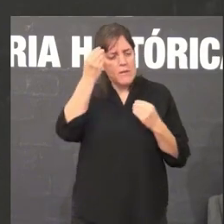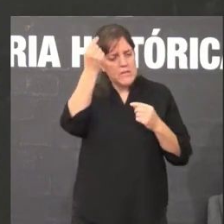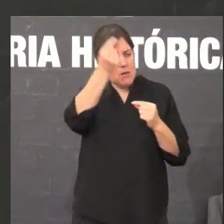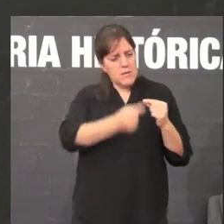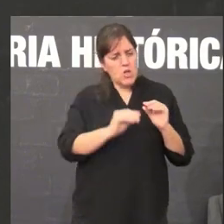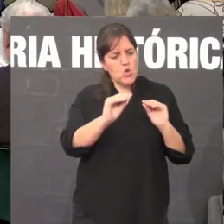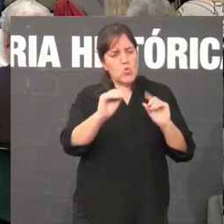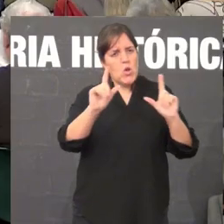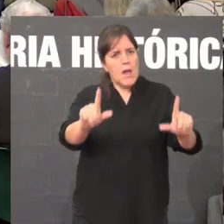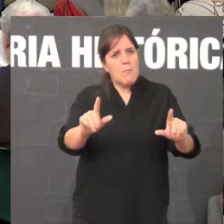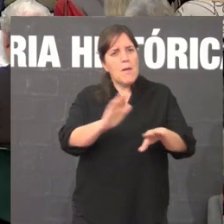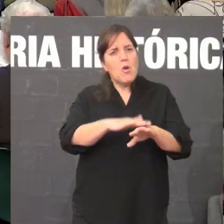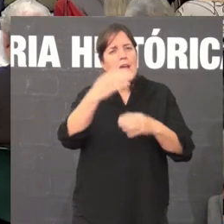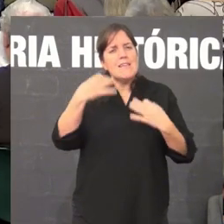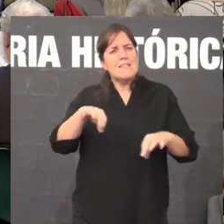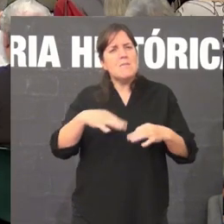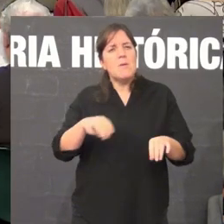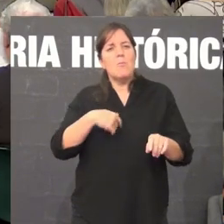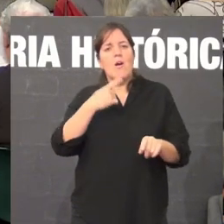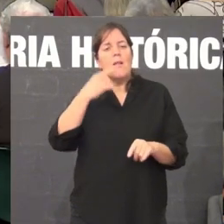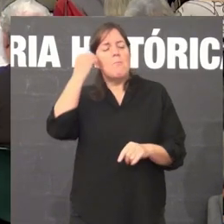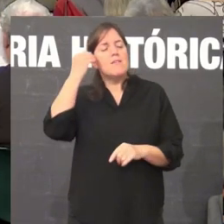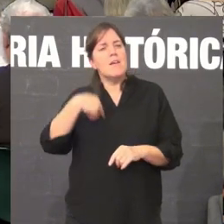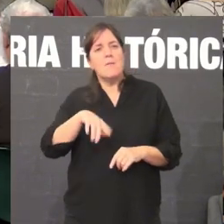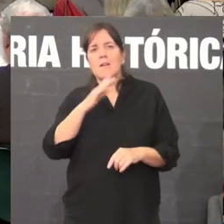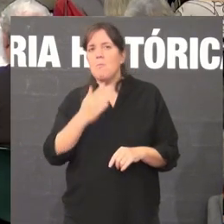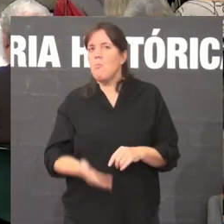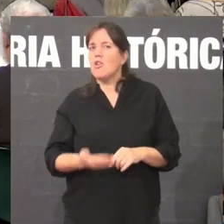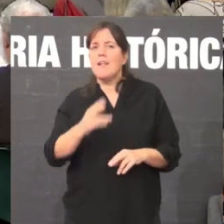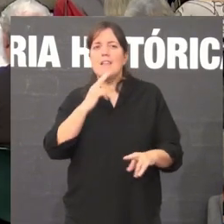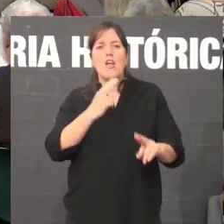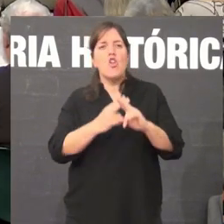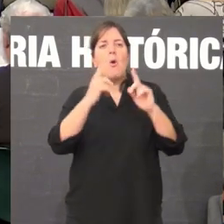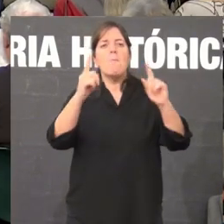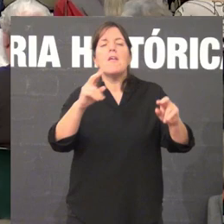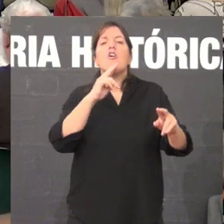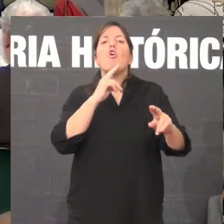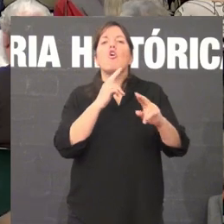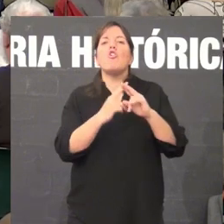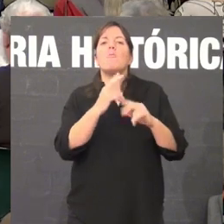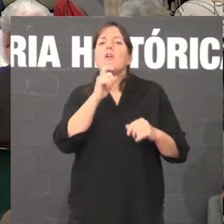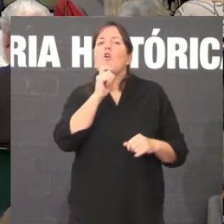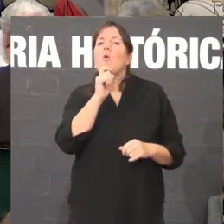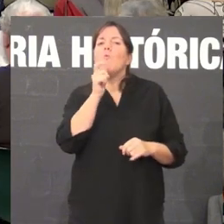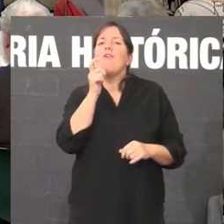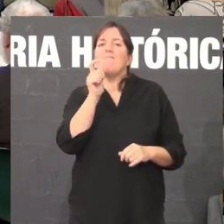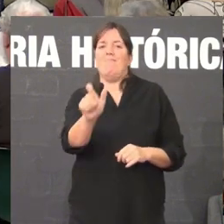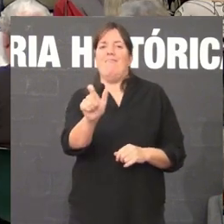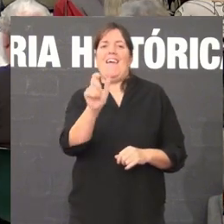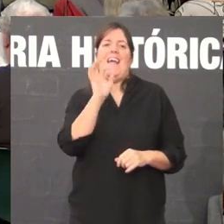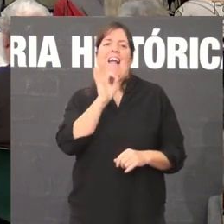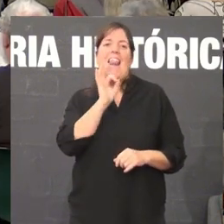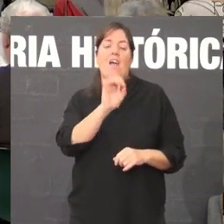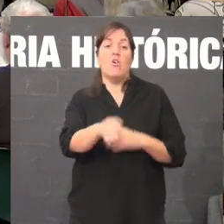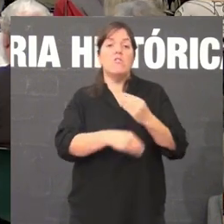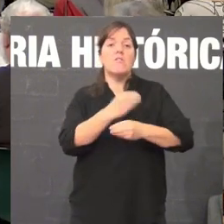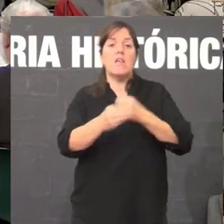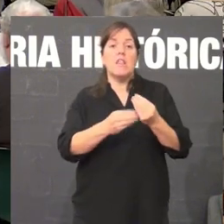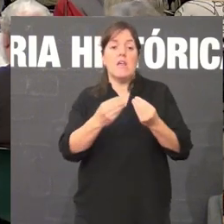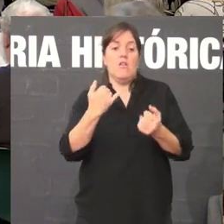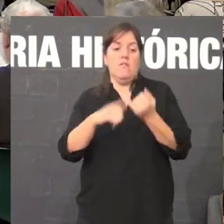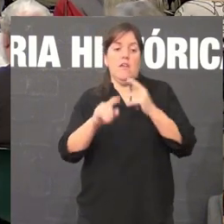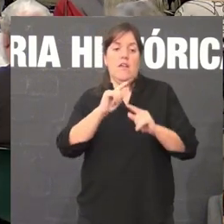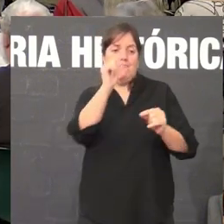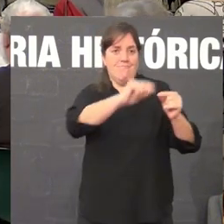fundamental que pudese estar o seu nome en galego. E no entanto, foron e profanaron. Aqui, os